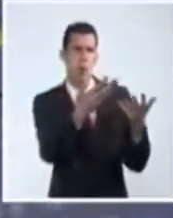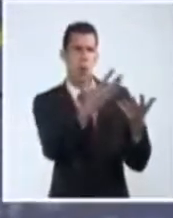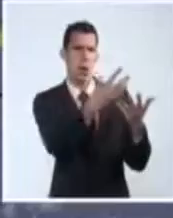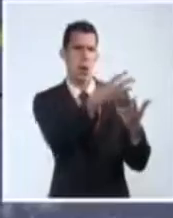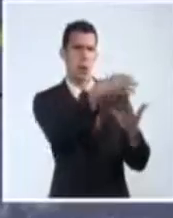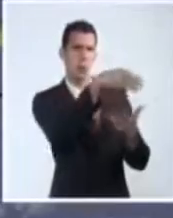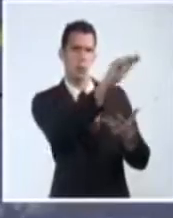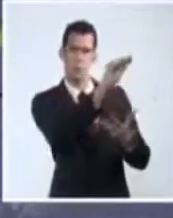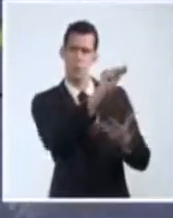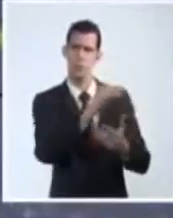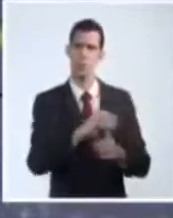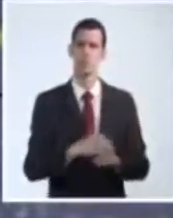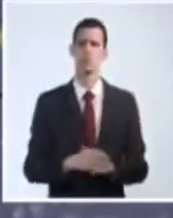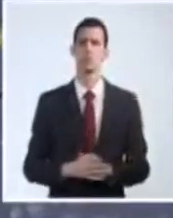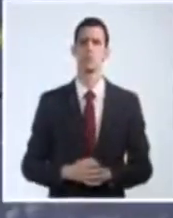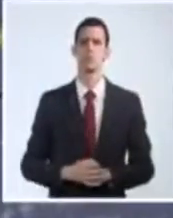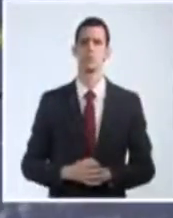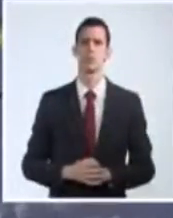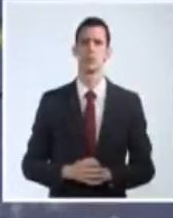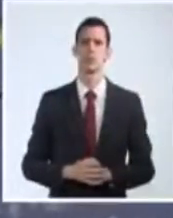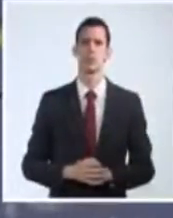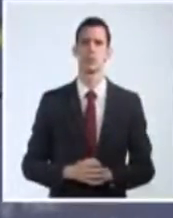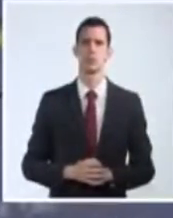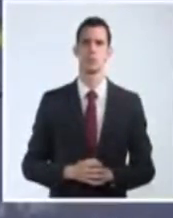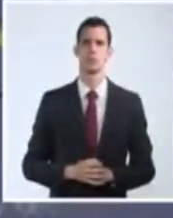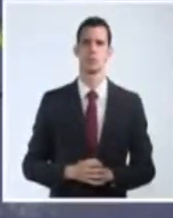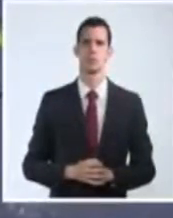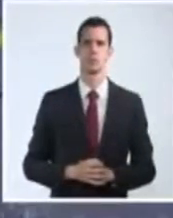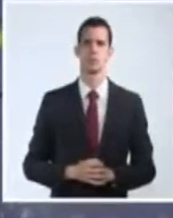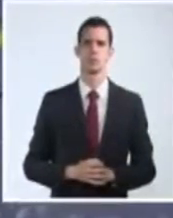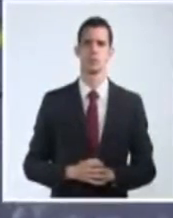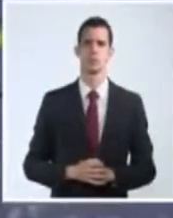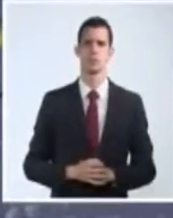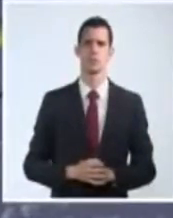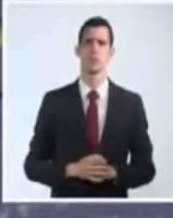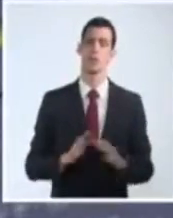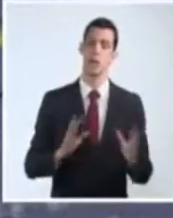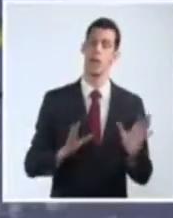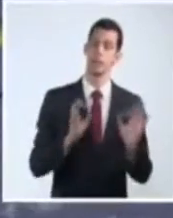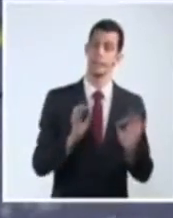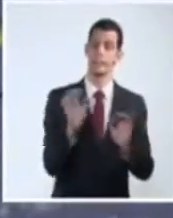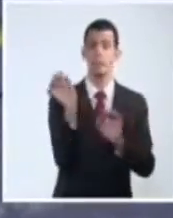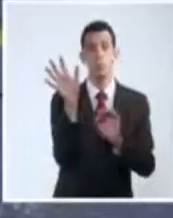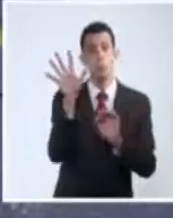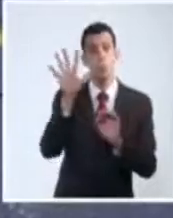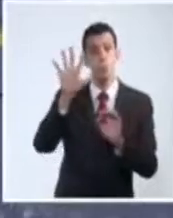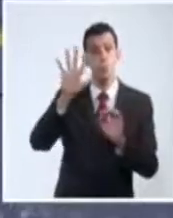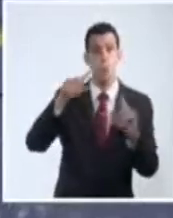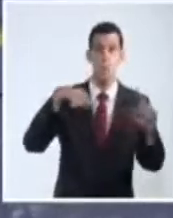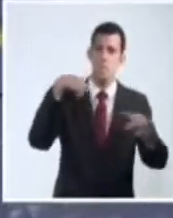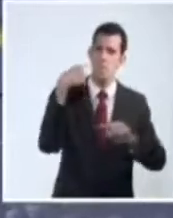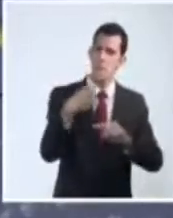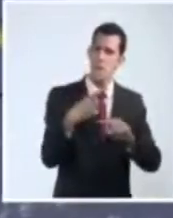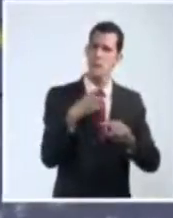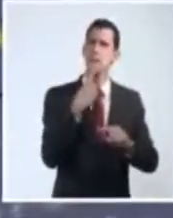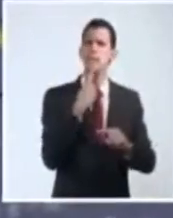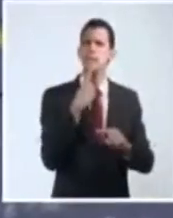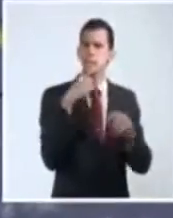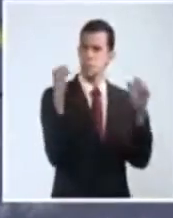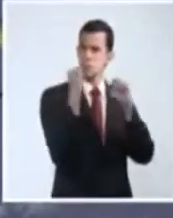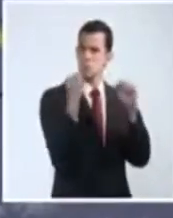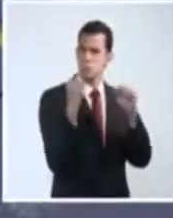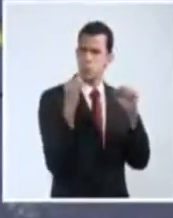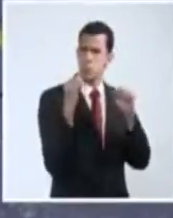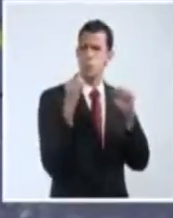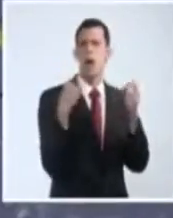aproximarse durante el día de mañana ya a la región occidental del país. Esto va a ser que influyan ya desde la tarde de mañana las altas presiones sobre el occidente y aunque tendremos alguna